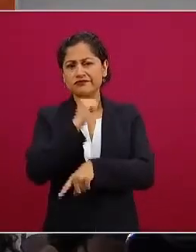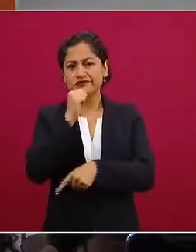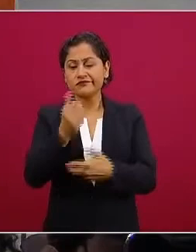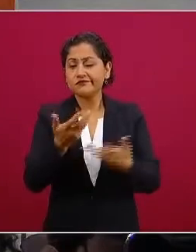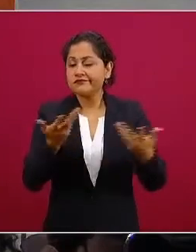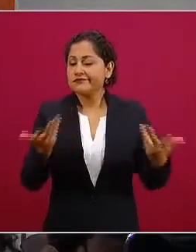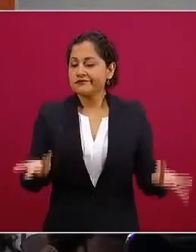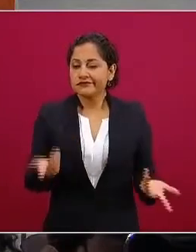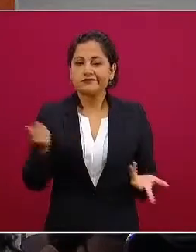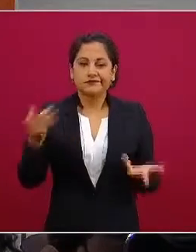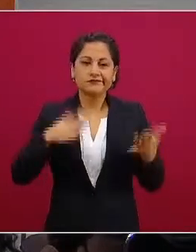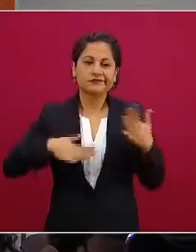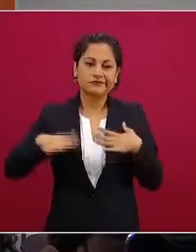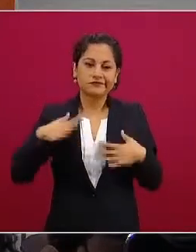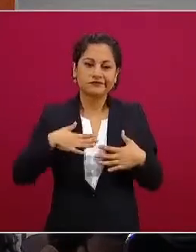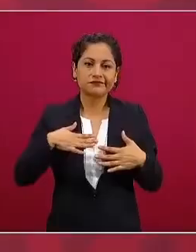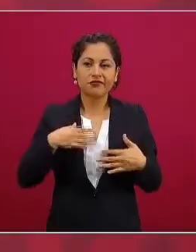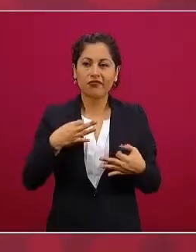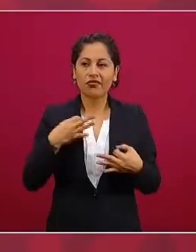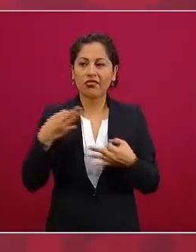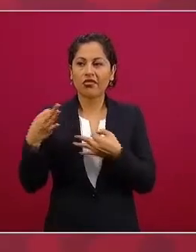siempre hay tentaciones